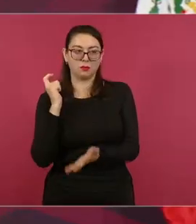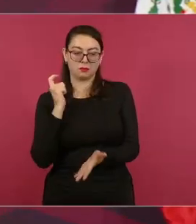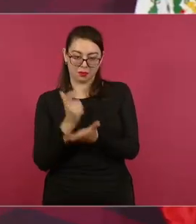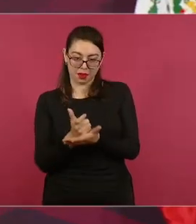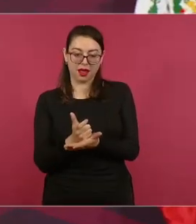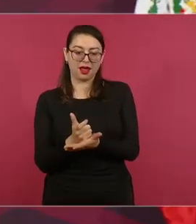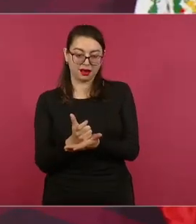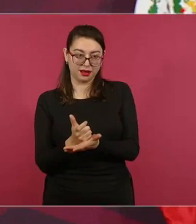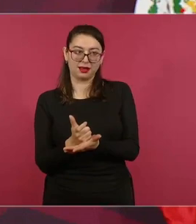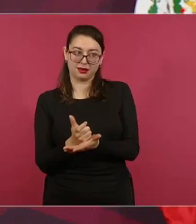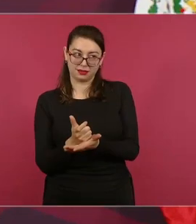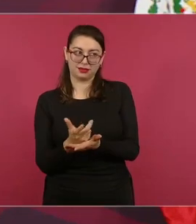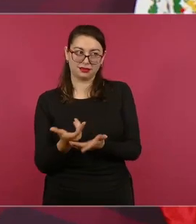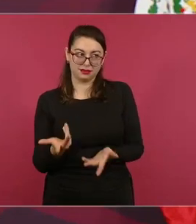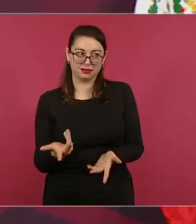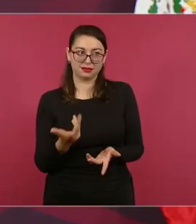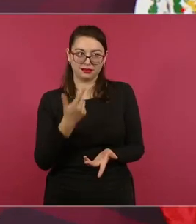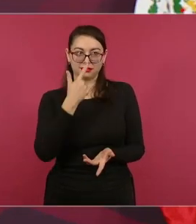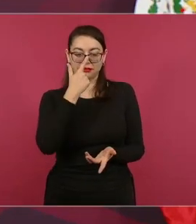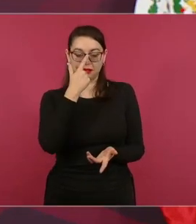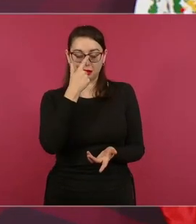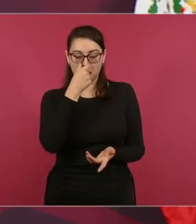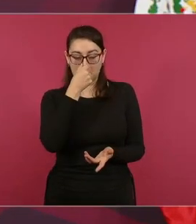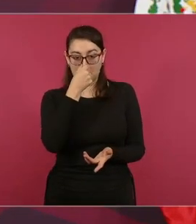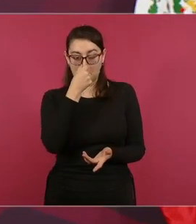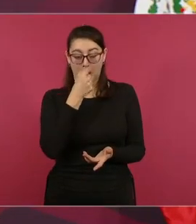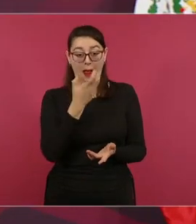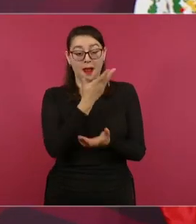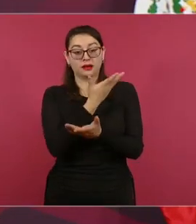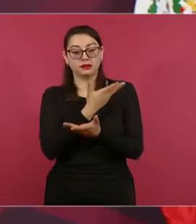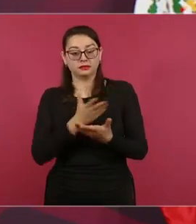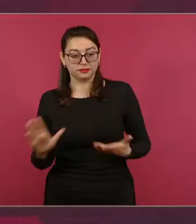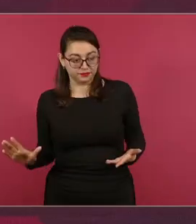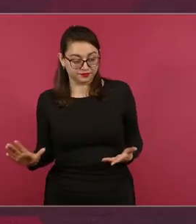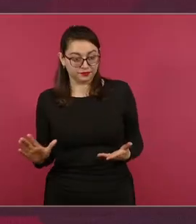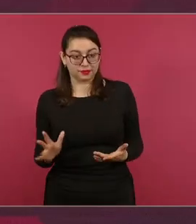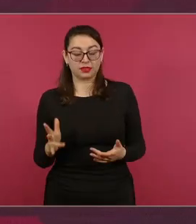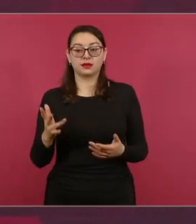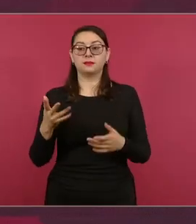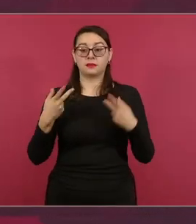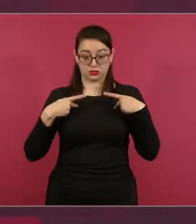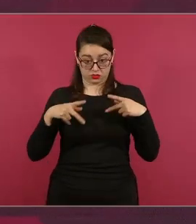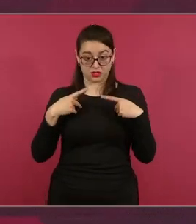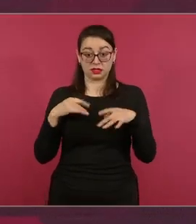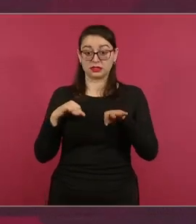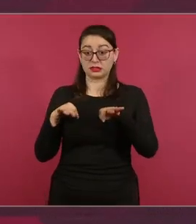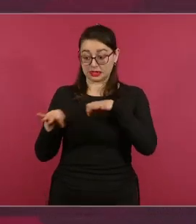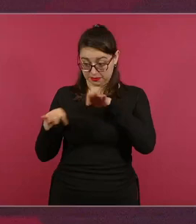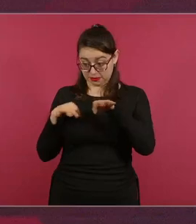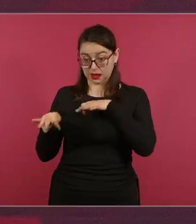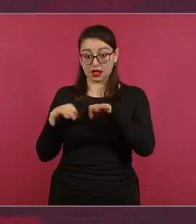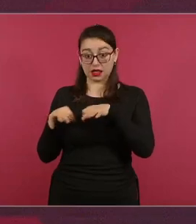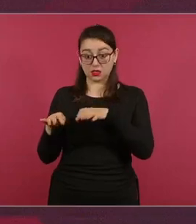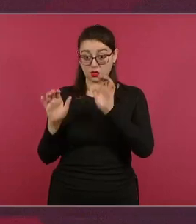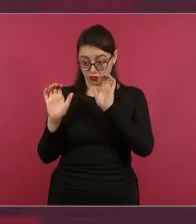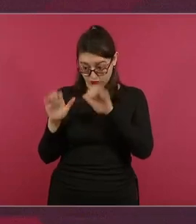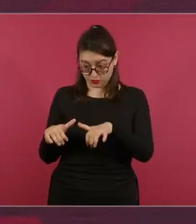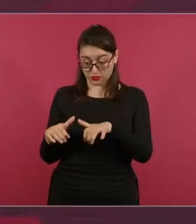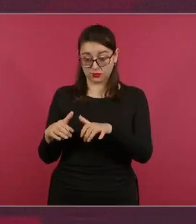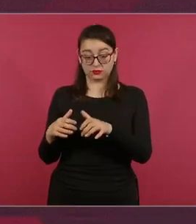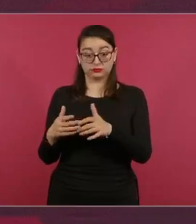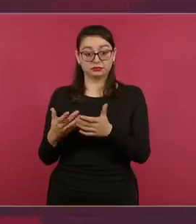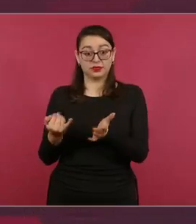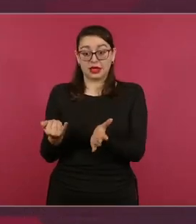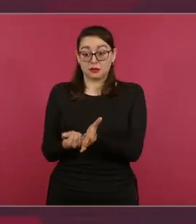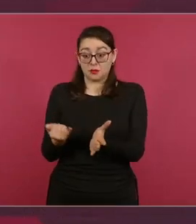como está la estructura fiscal, los trabajadores de México